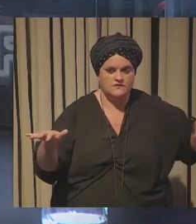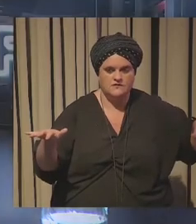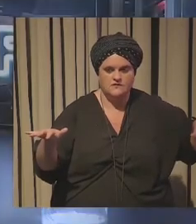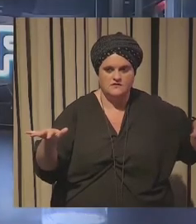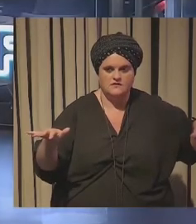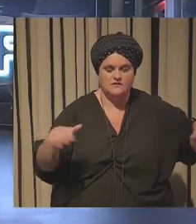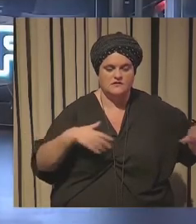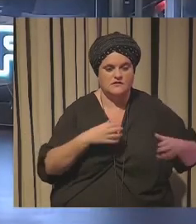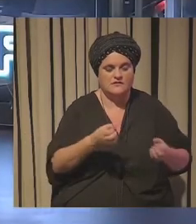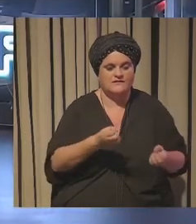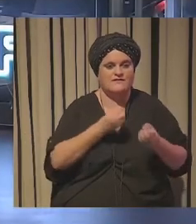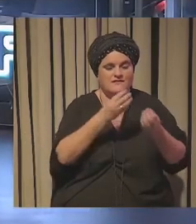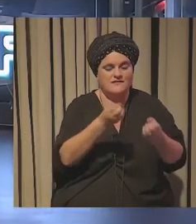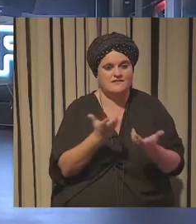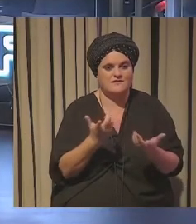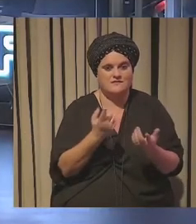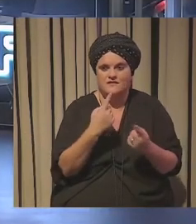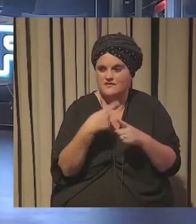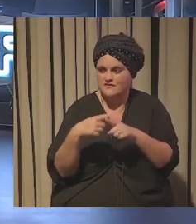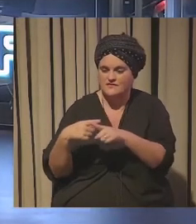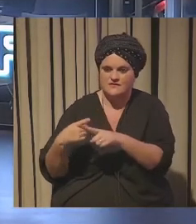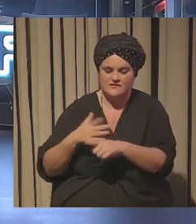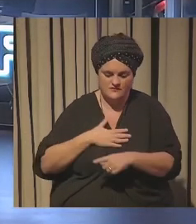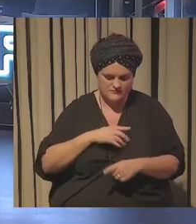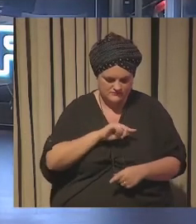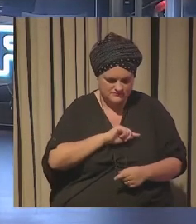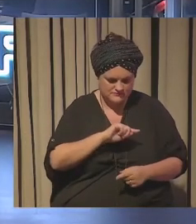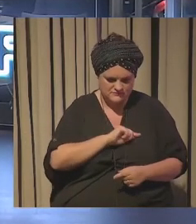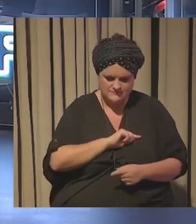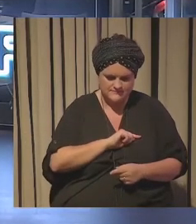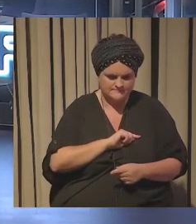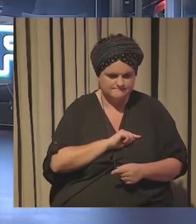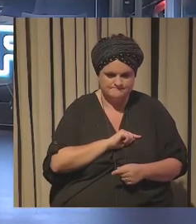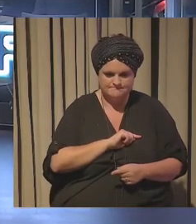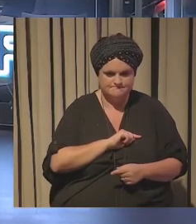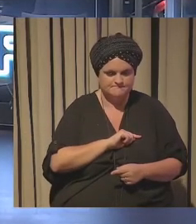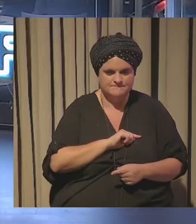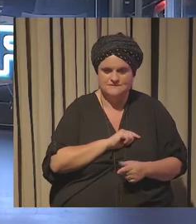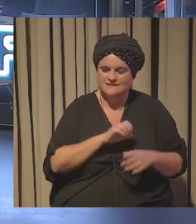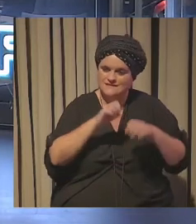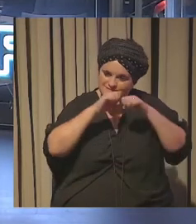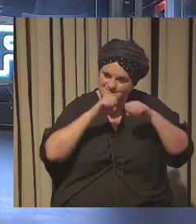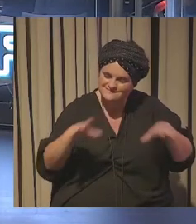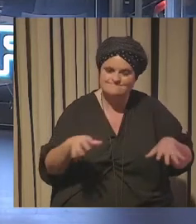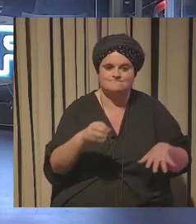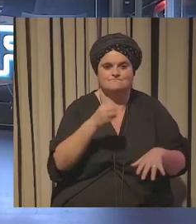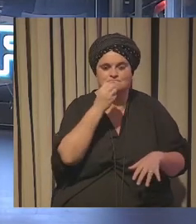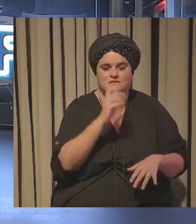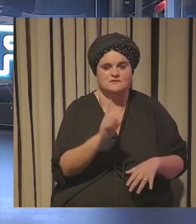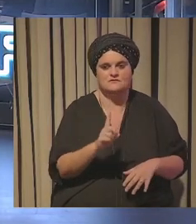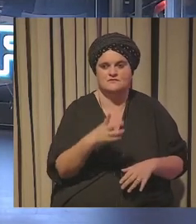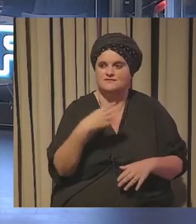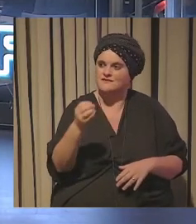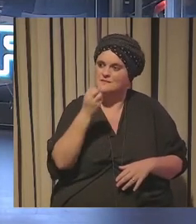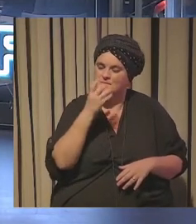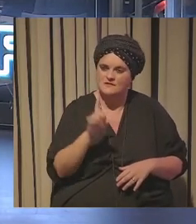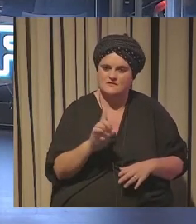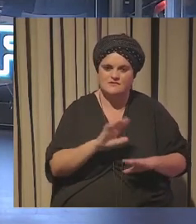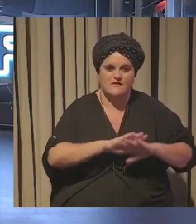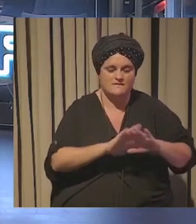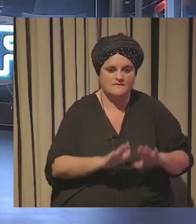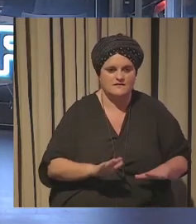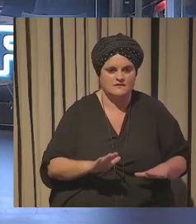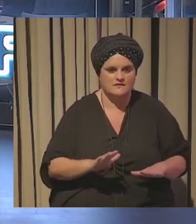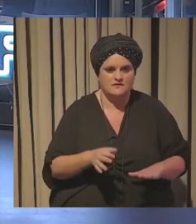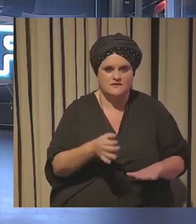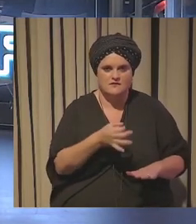la narrativa es tan diferente que yo tenía la sensación de que no lo estábamos contando bien o que no se iba a entender bien y al final hemos optado por lanzar